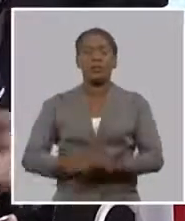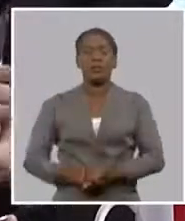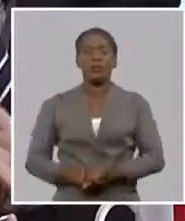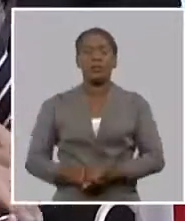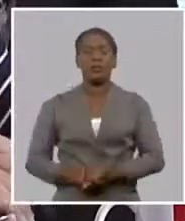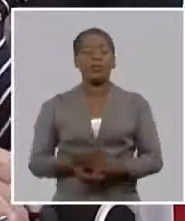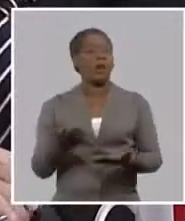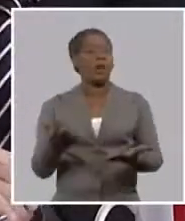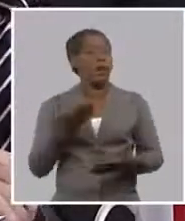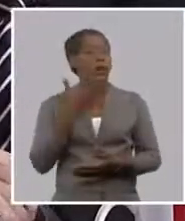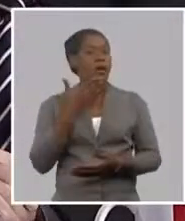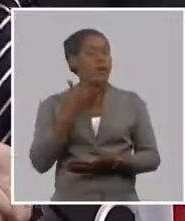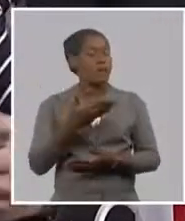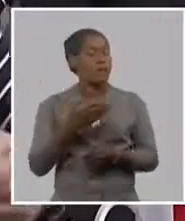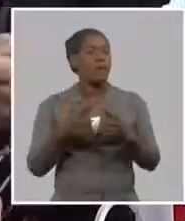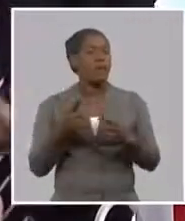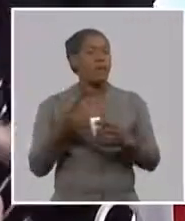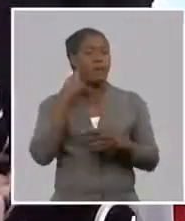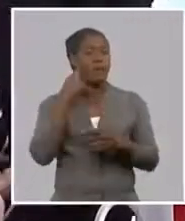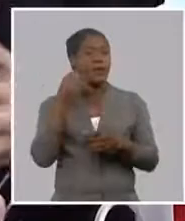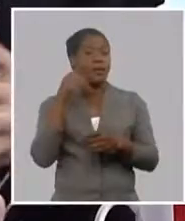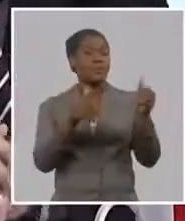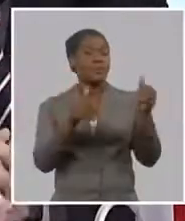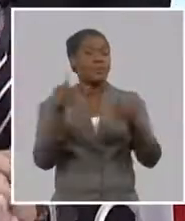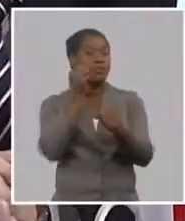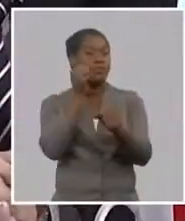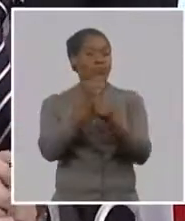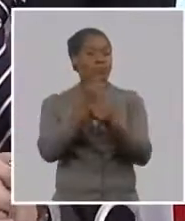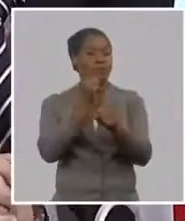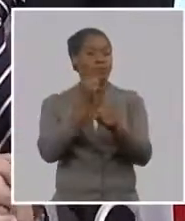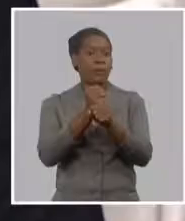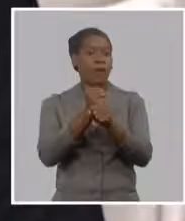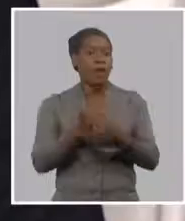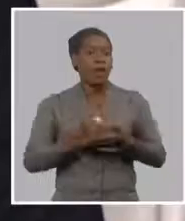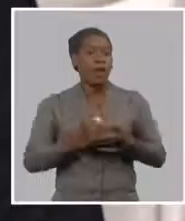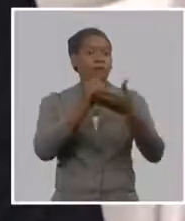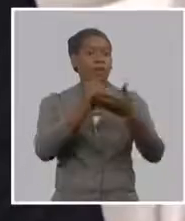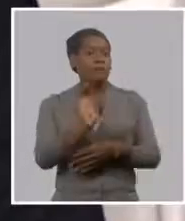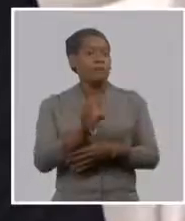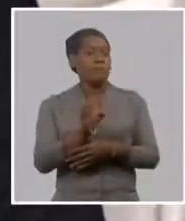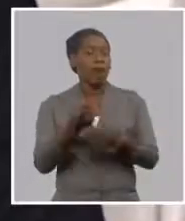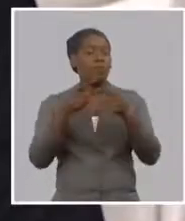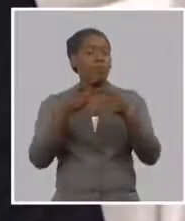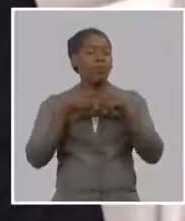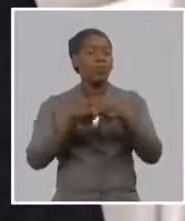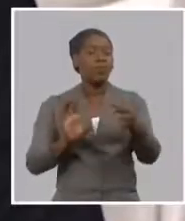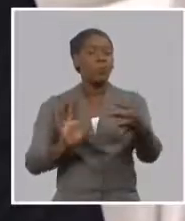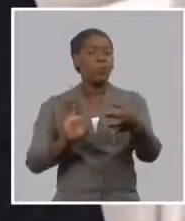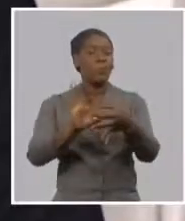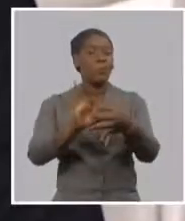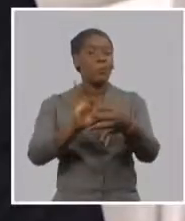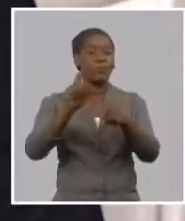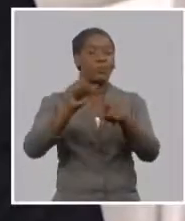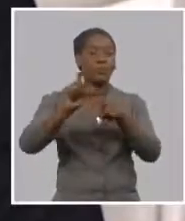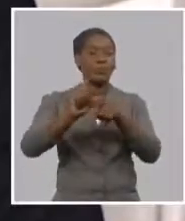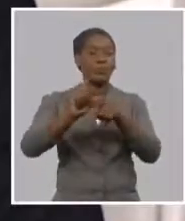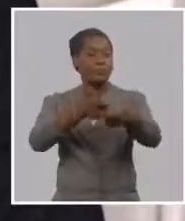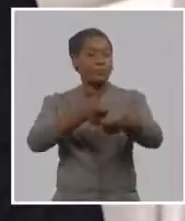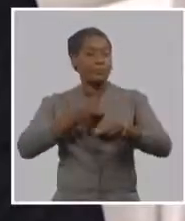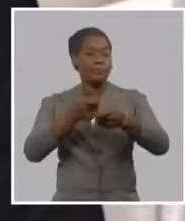estimular esta participación del banco en la producción agrícola del país bueno a ver nosotros estamos enfrentando